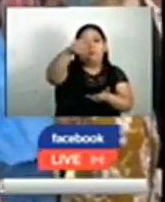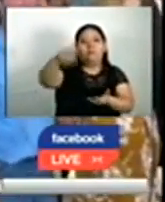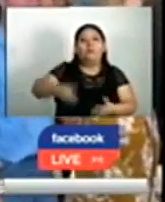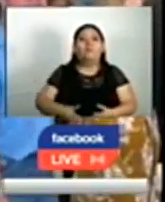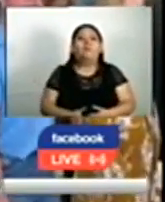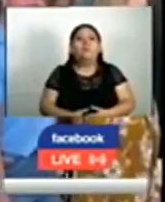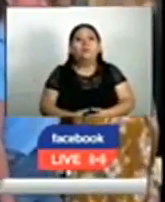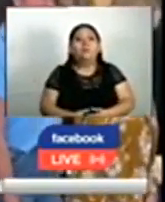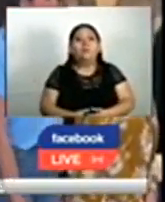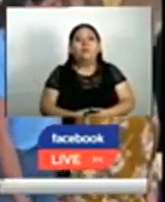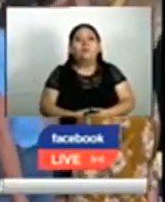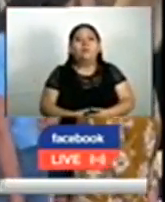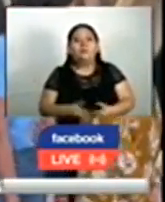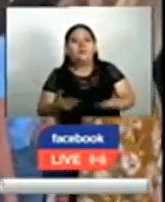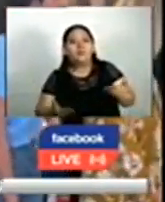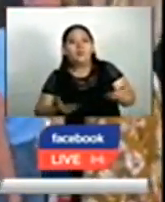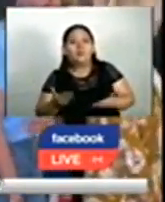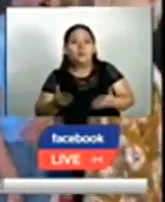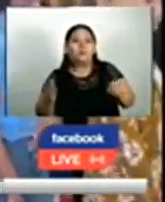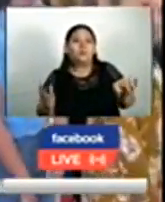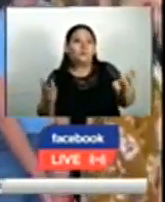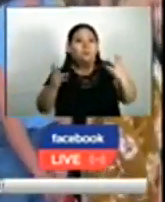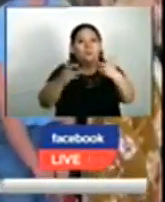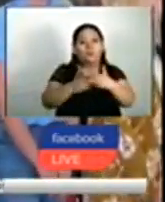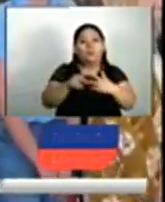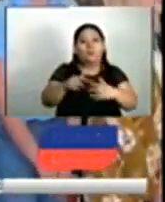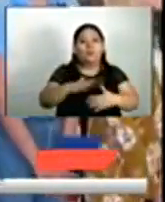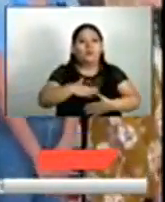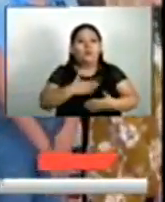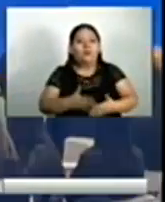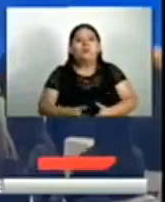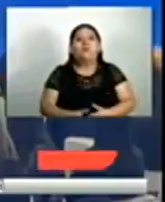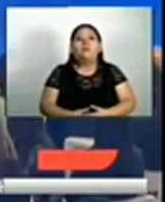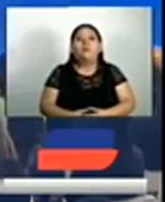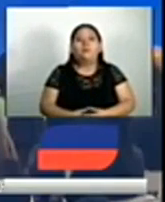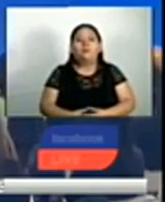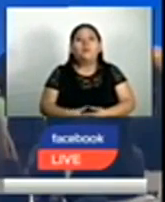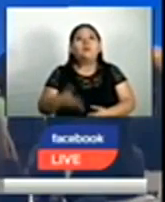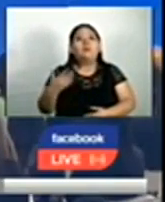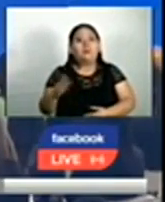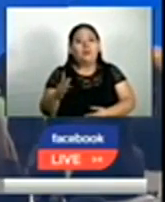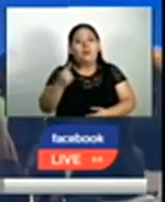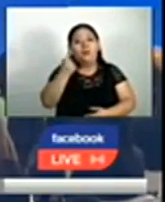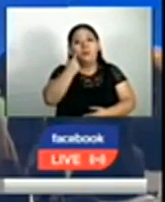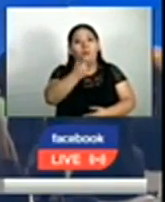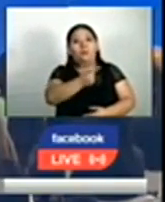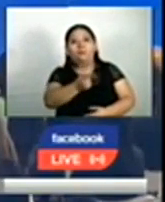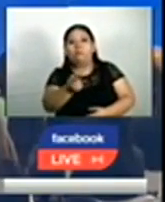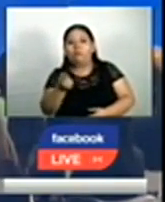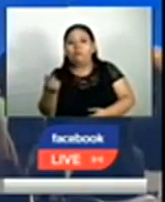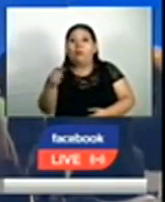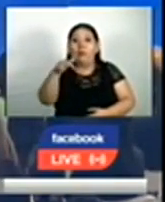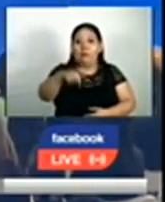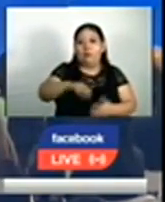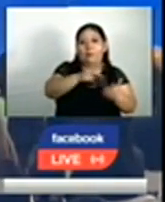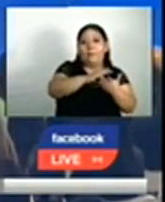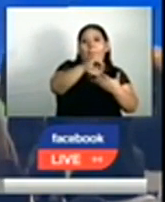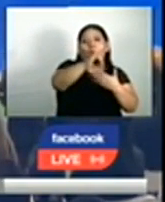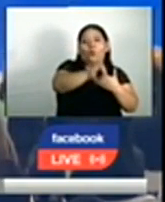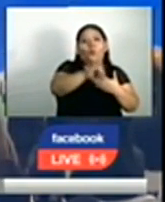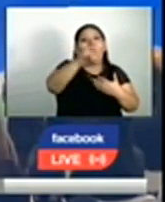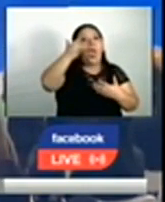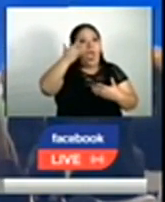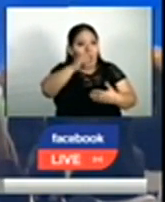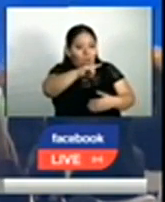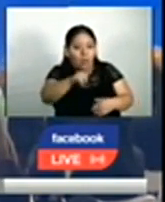y los servicios complementarios que se ofrecen. Hemos visto el impacto que proyectos como este tienen en la